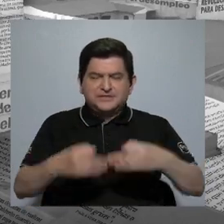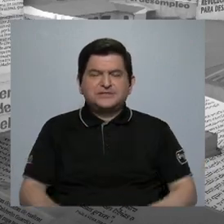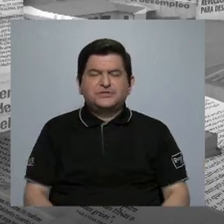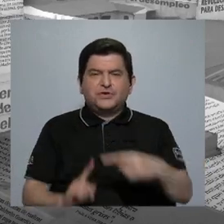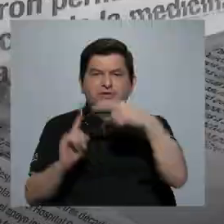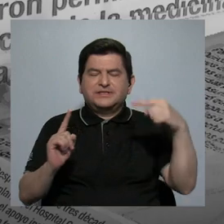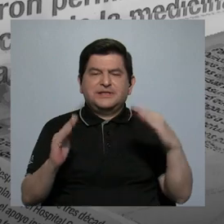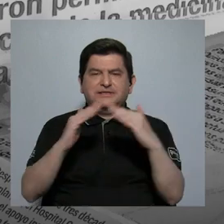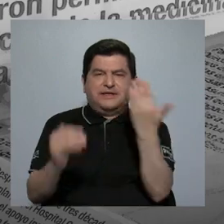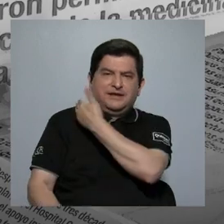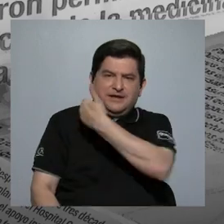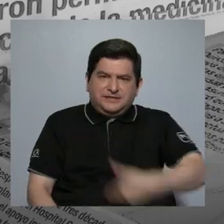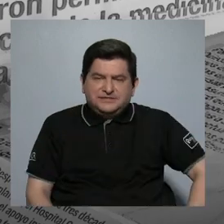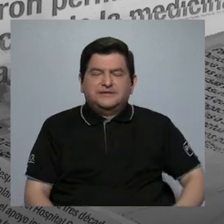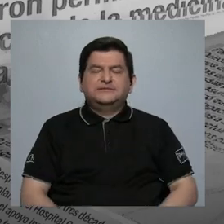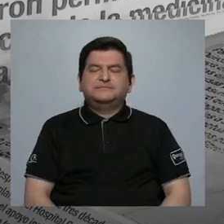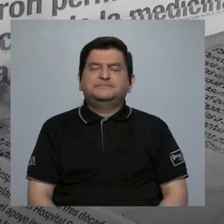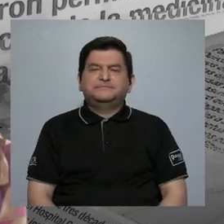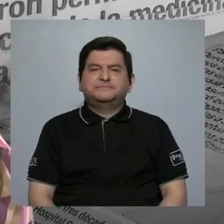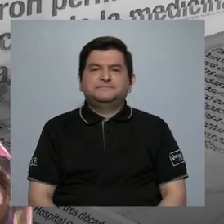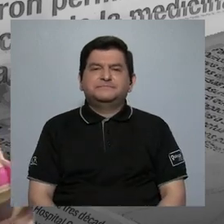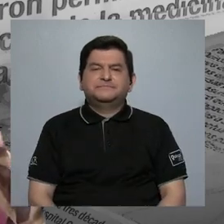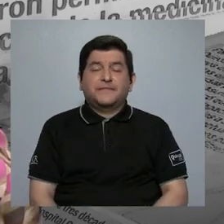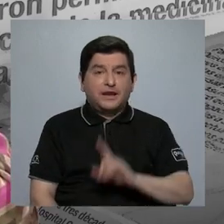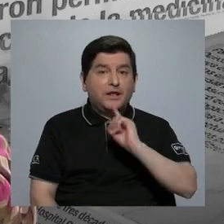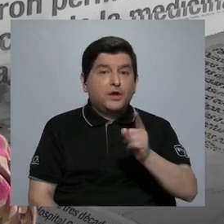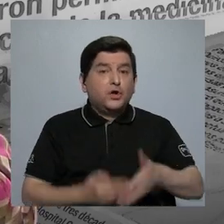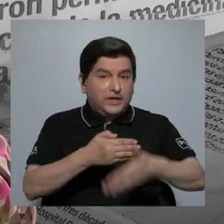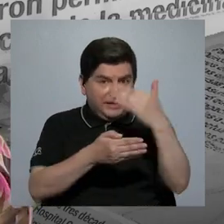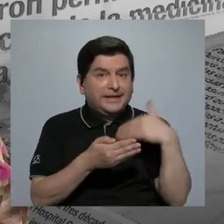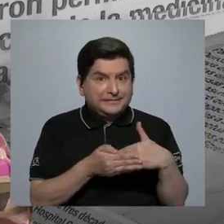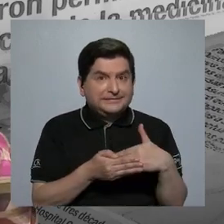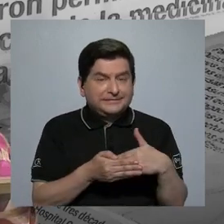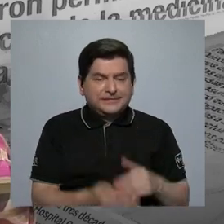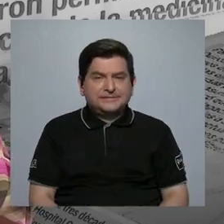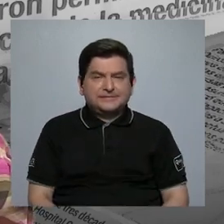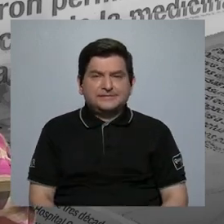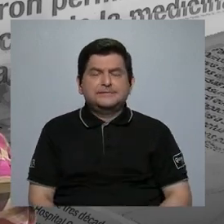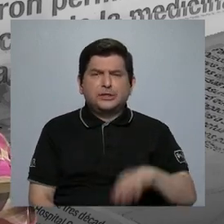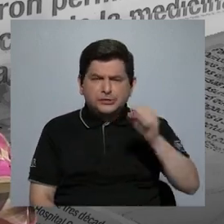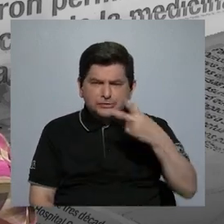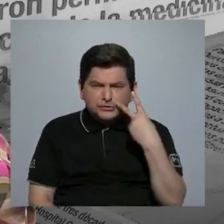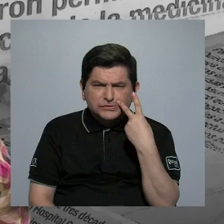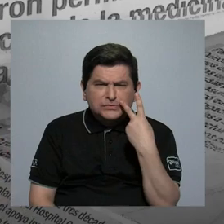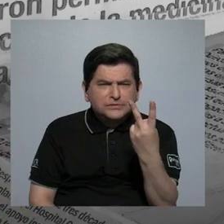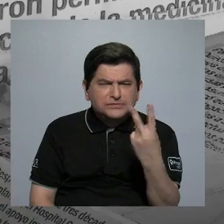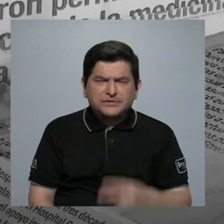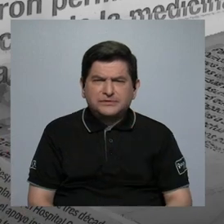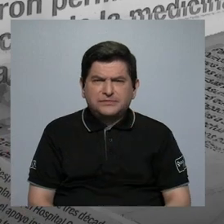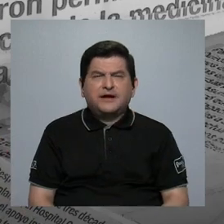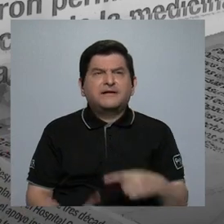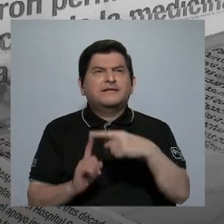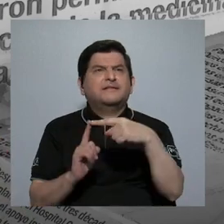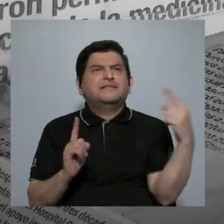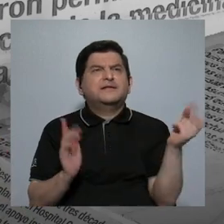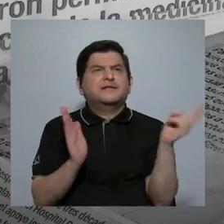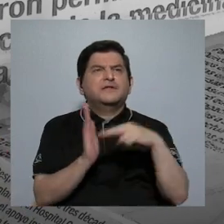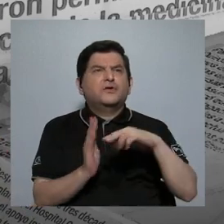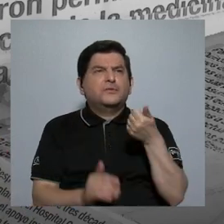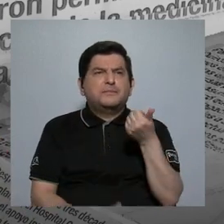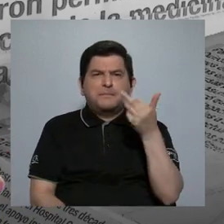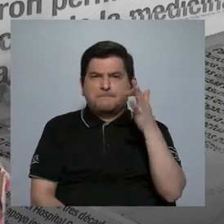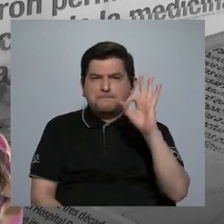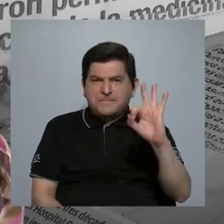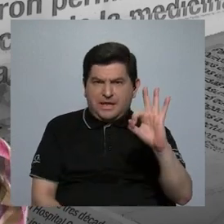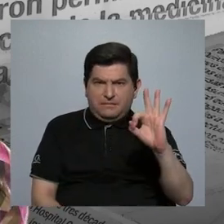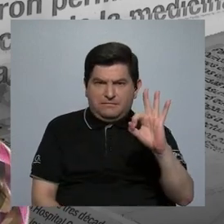Zapote. Sí, exactamente. Lo que mencionaba anteriormente, si vemos a partir de, digamos, de 2019,